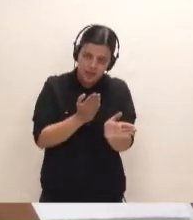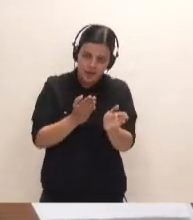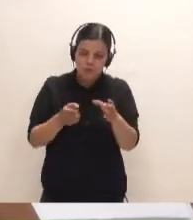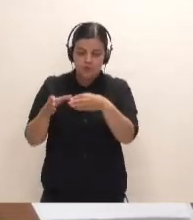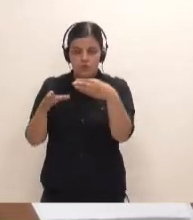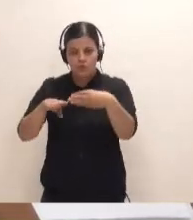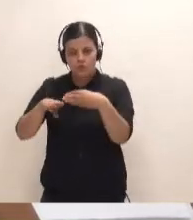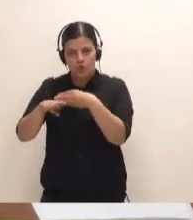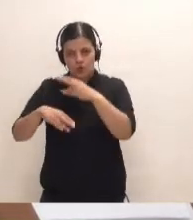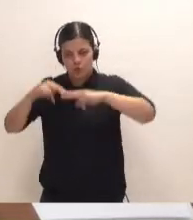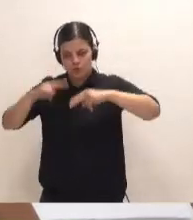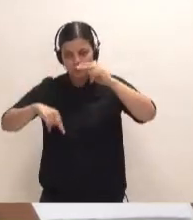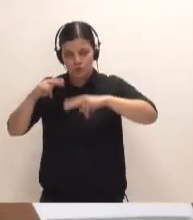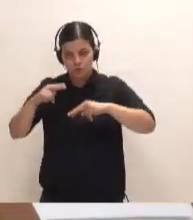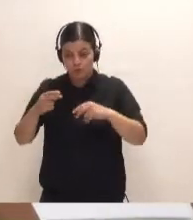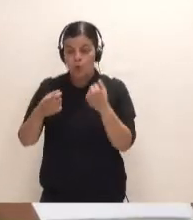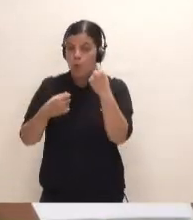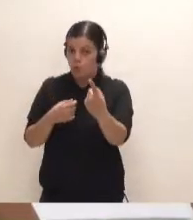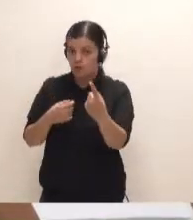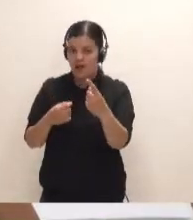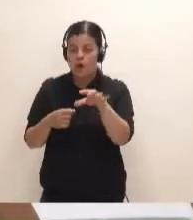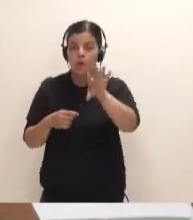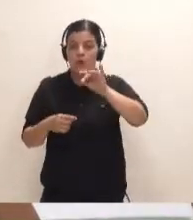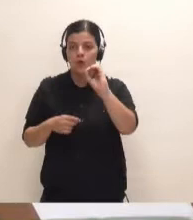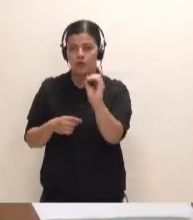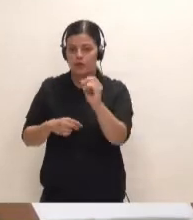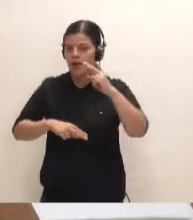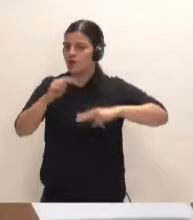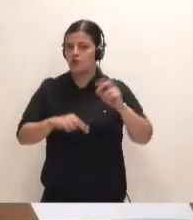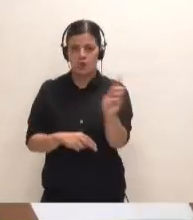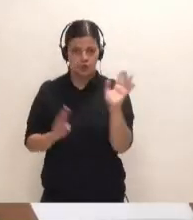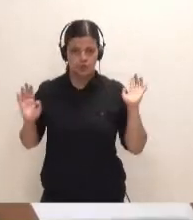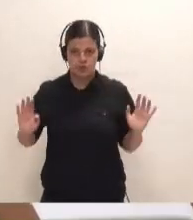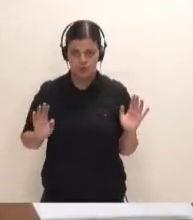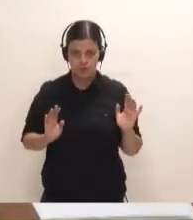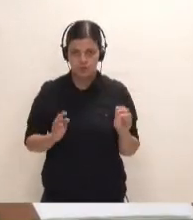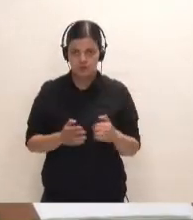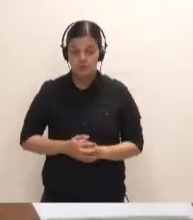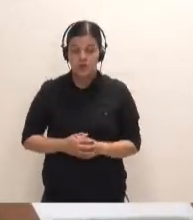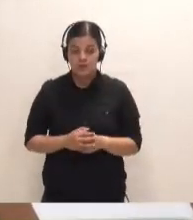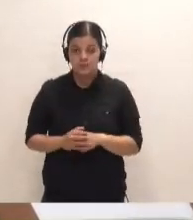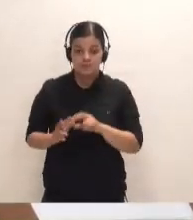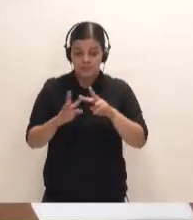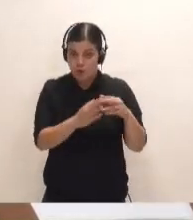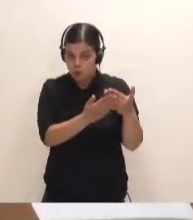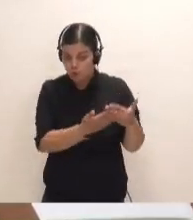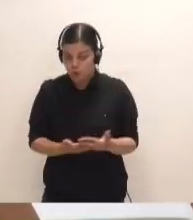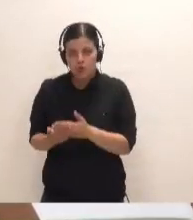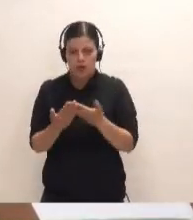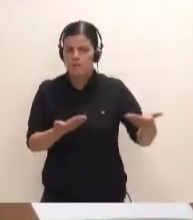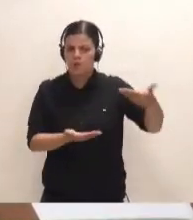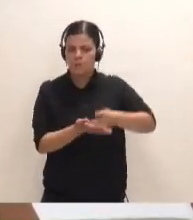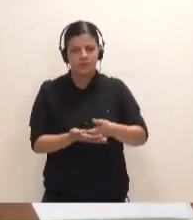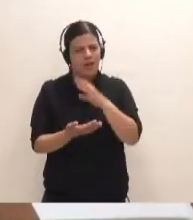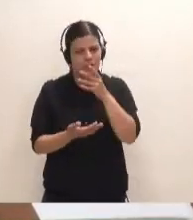del puerto y una de las alternativas era la opción cero, era la de la no construcción. De aquellos estudios surgió una propuesta, no viene al